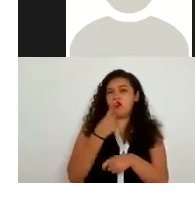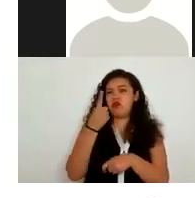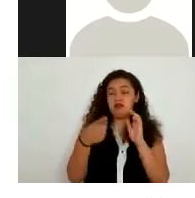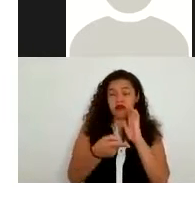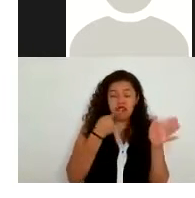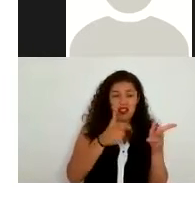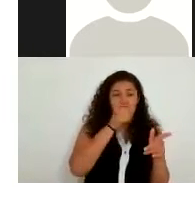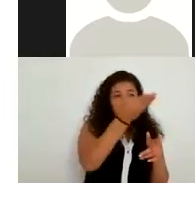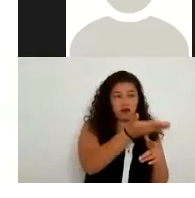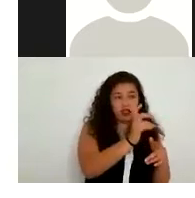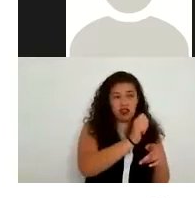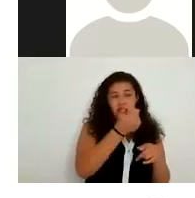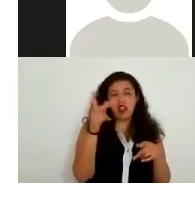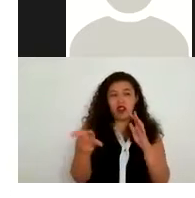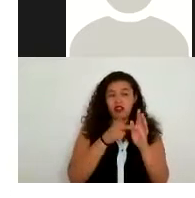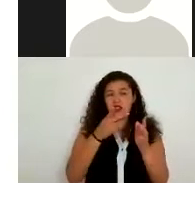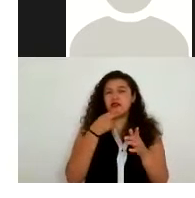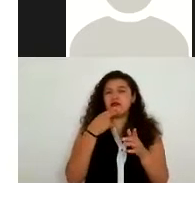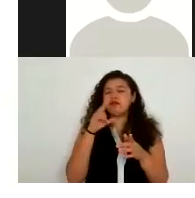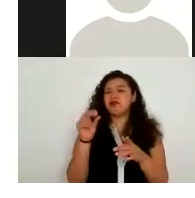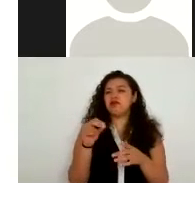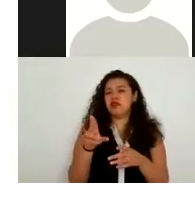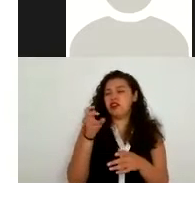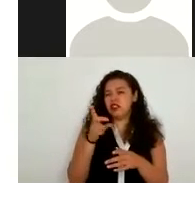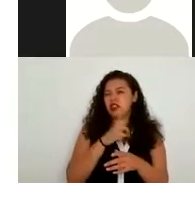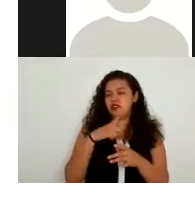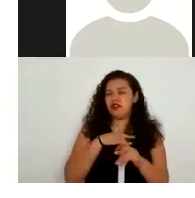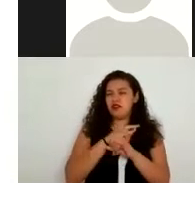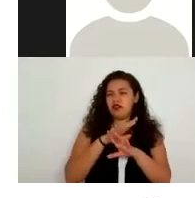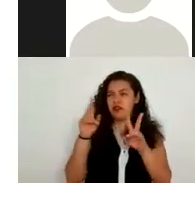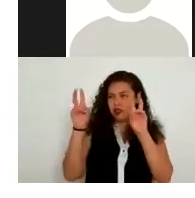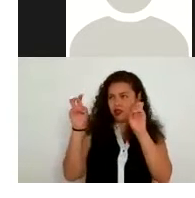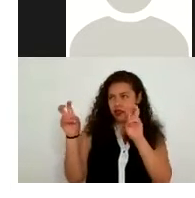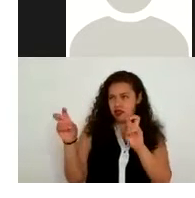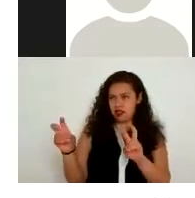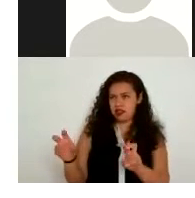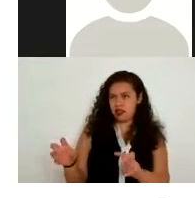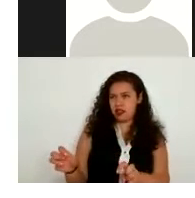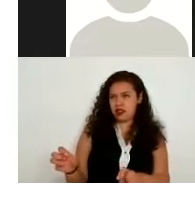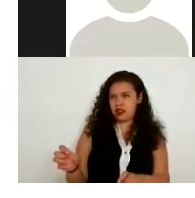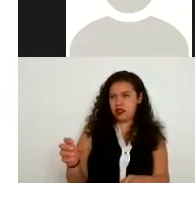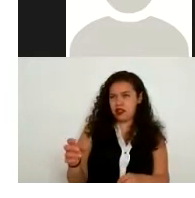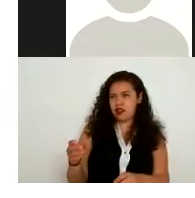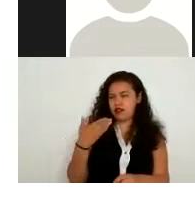importante también aquí actualizar este tema de qué datos estamos recabando y cuáles no son necesarios